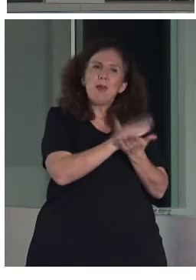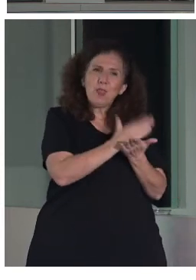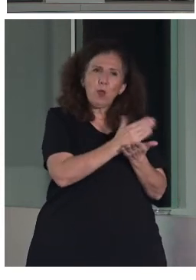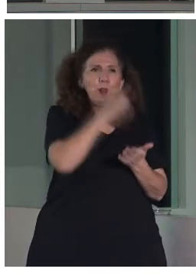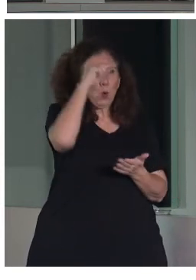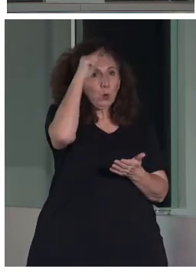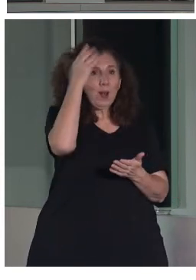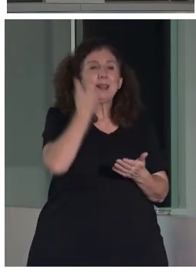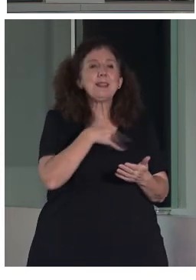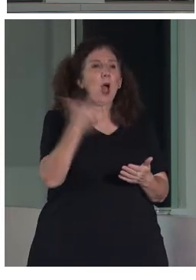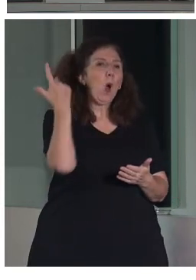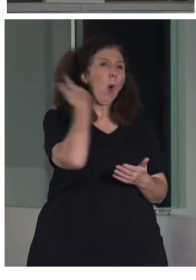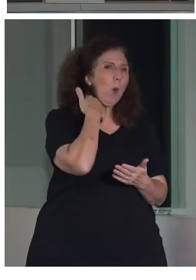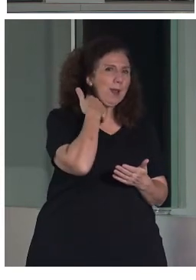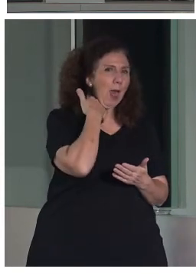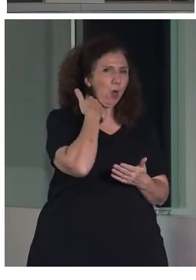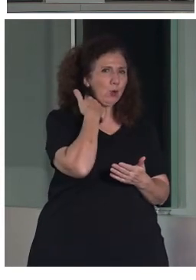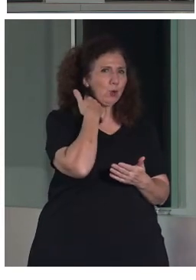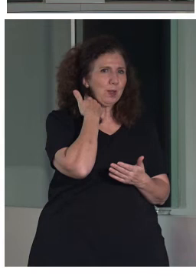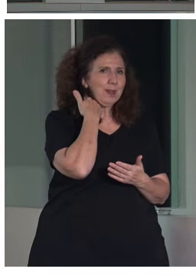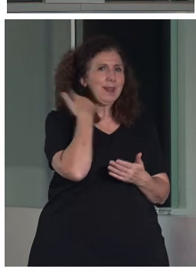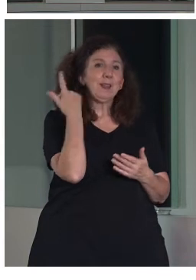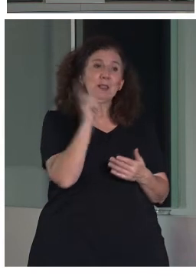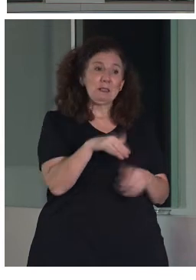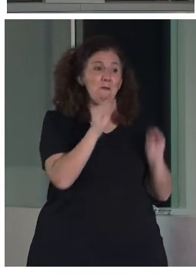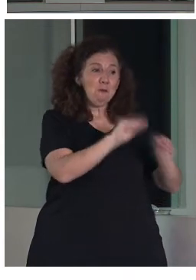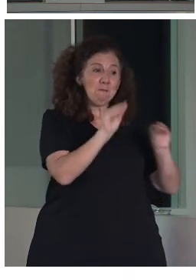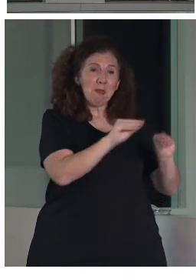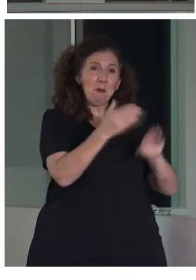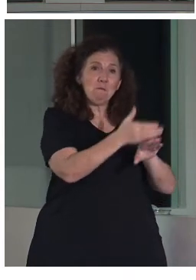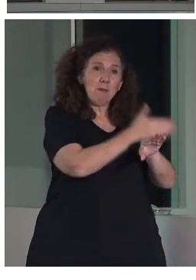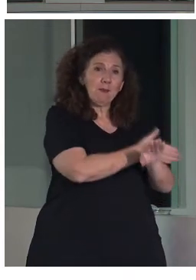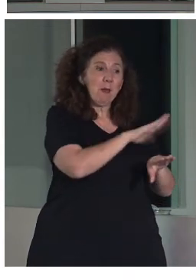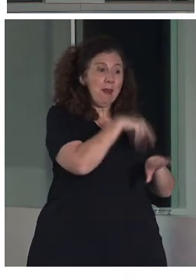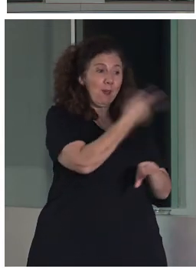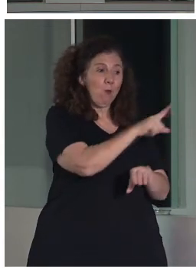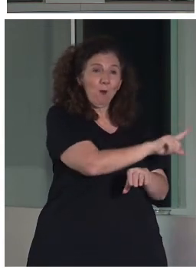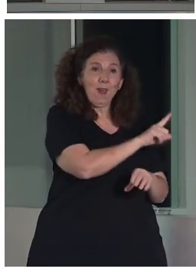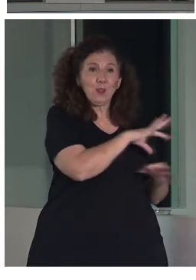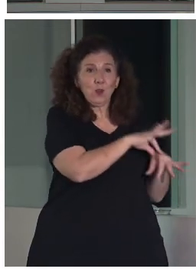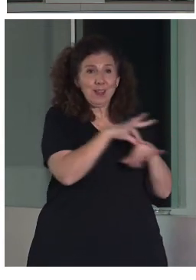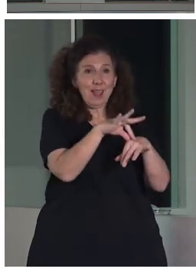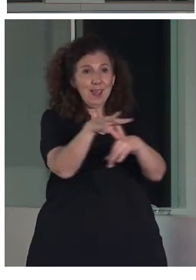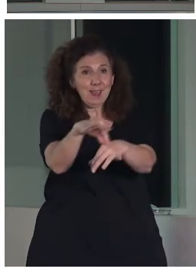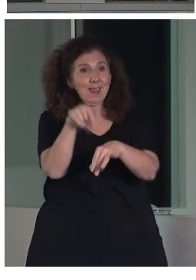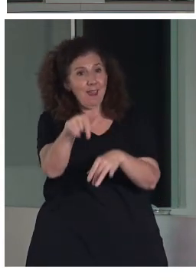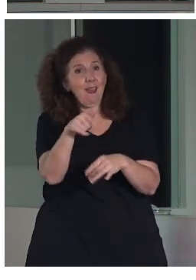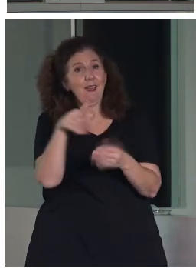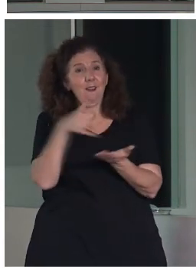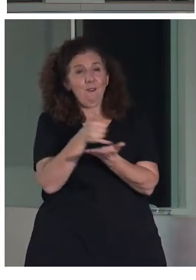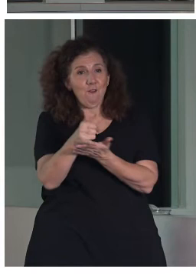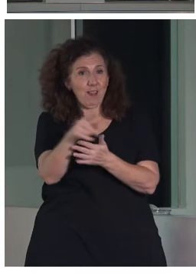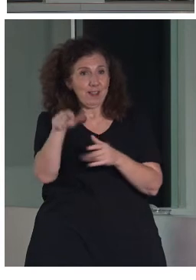que ya están jubilados. Entonces, se les ha dado formación para que puedan llevar a cabo estas visitas. Se les han dado una serie de